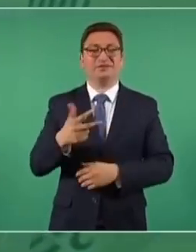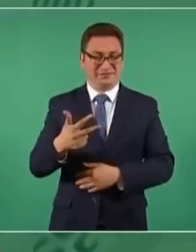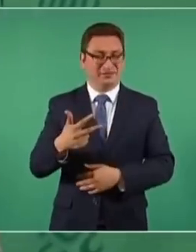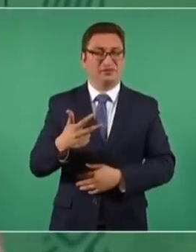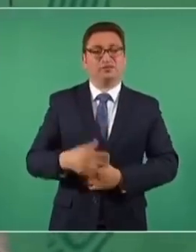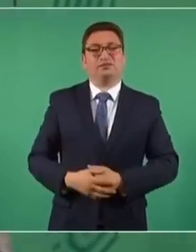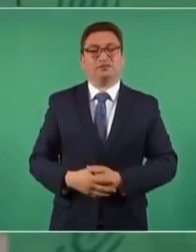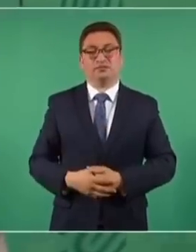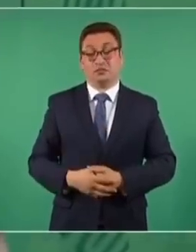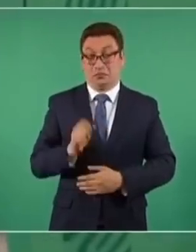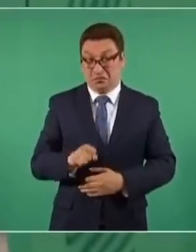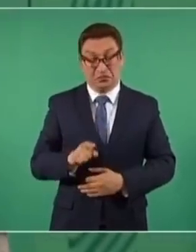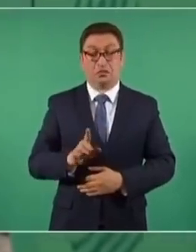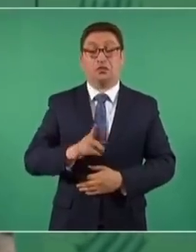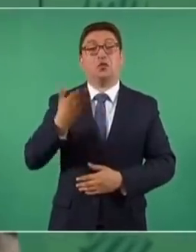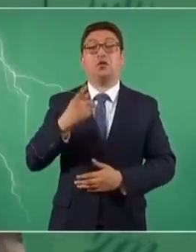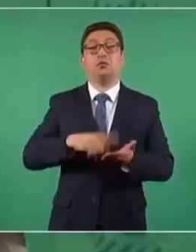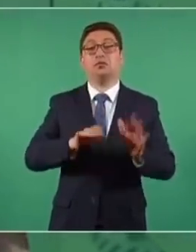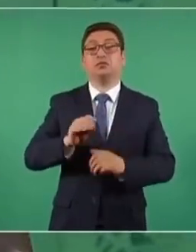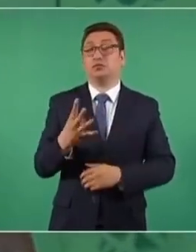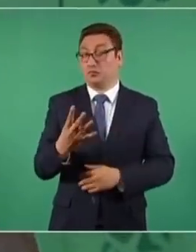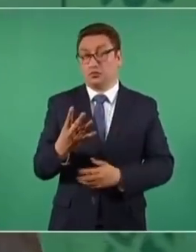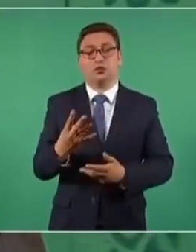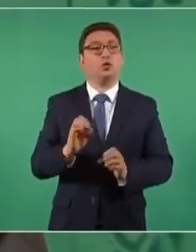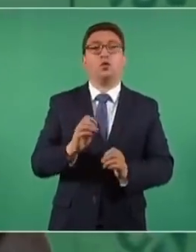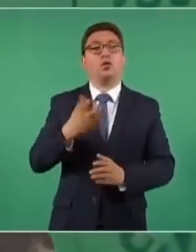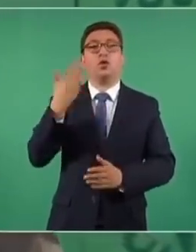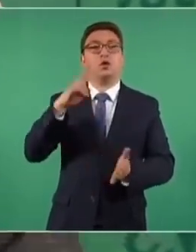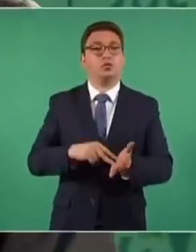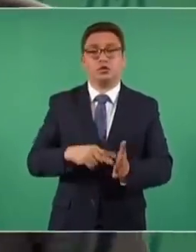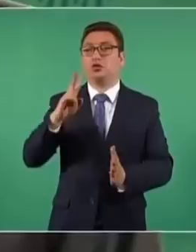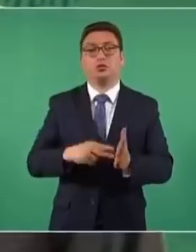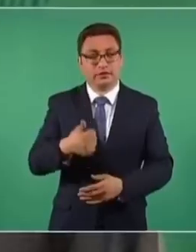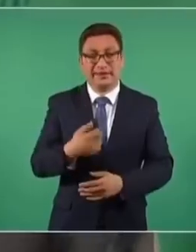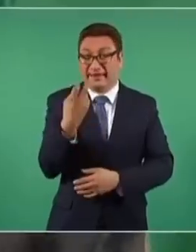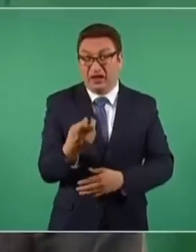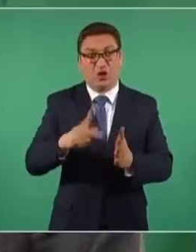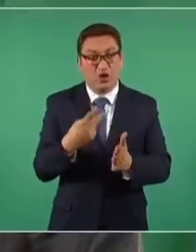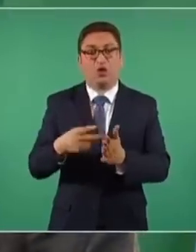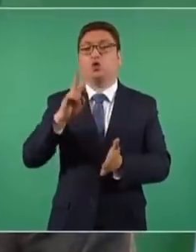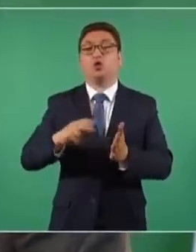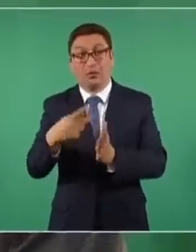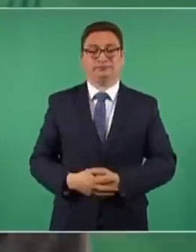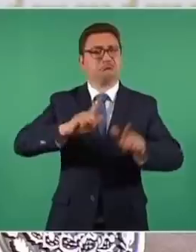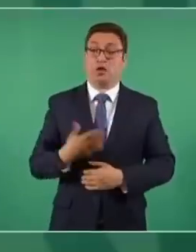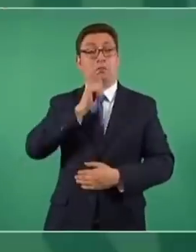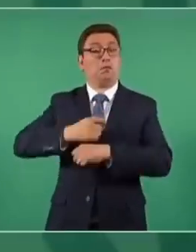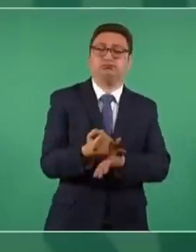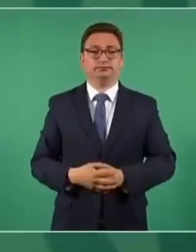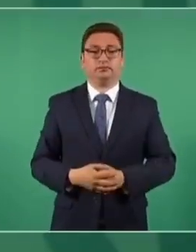ni lo del 94, ni lo del 2000, ni del 2006, ni lo del 2012.